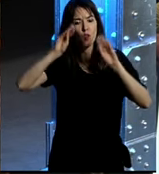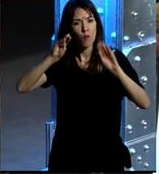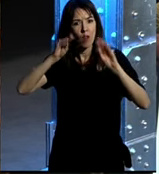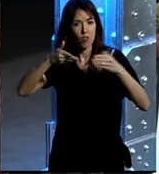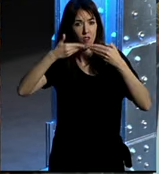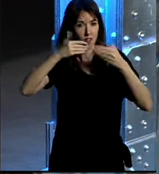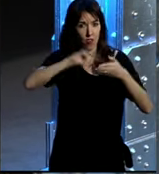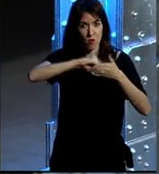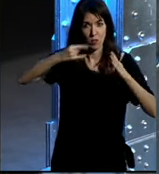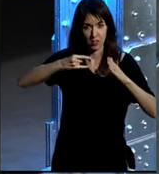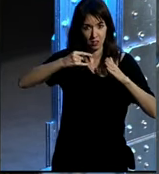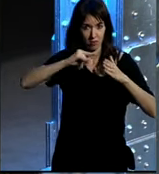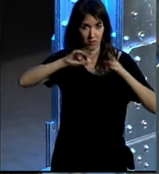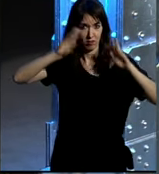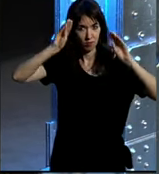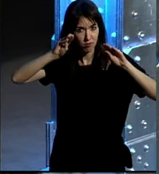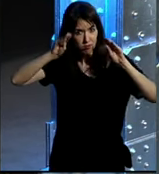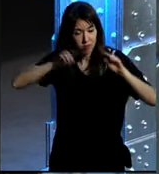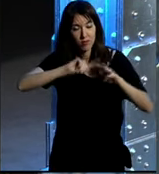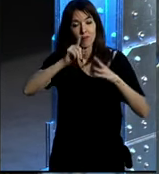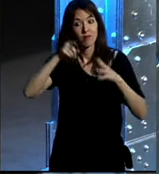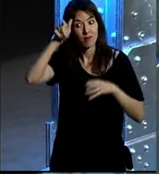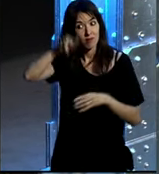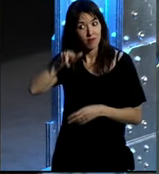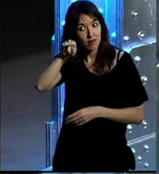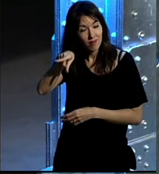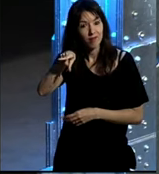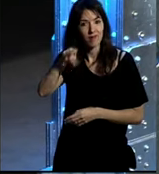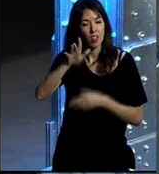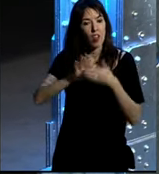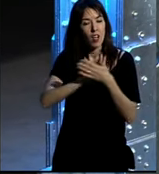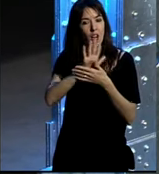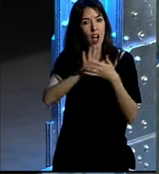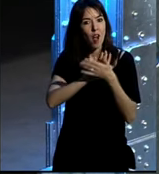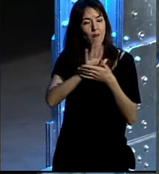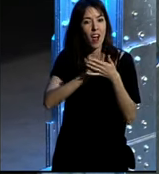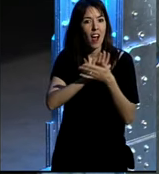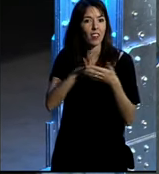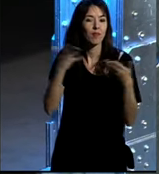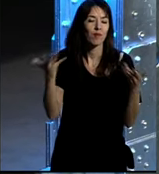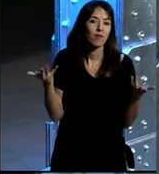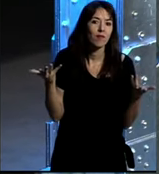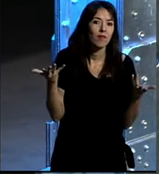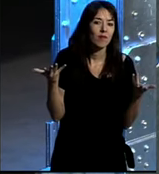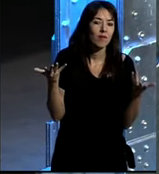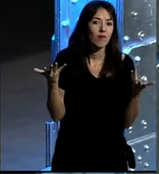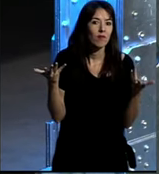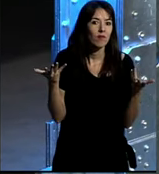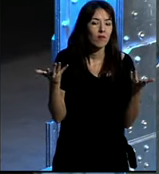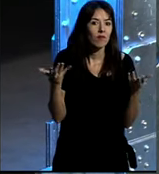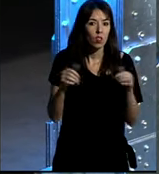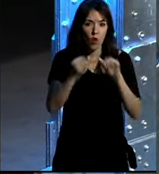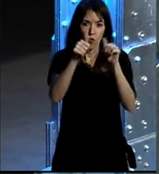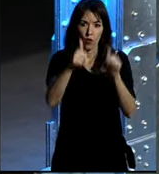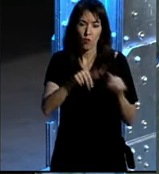las nuevas tecnologías y que nos va a hablar de cómo los